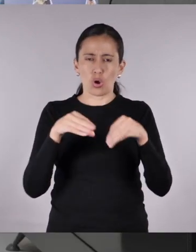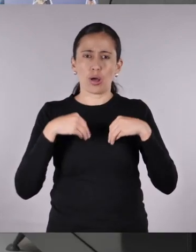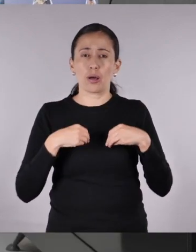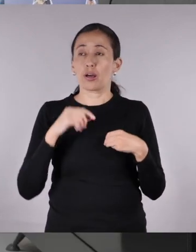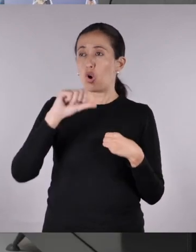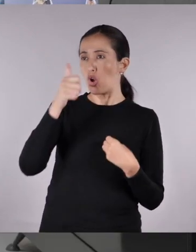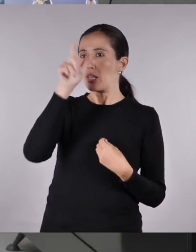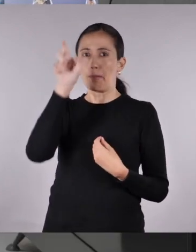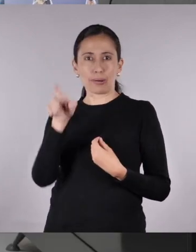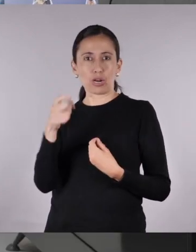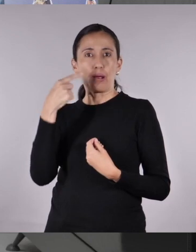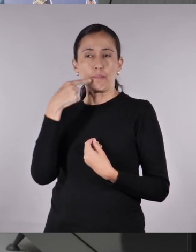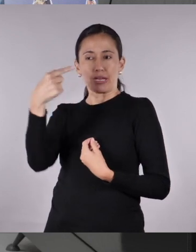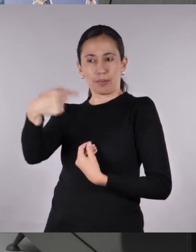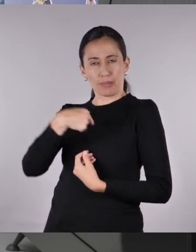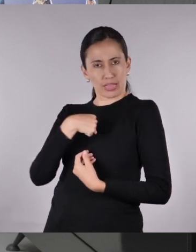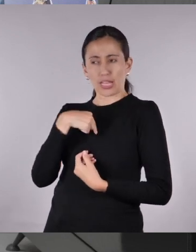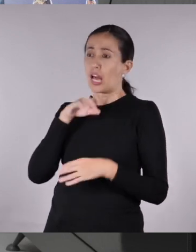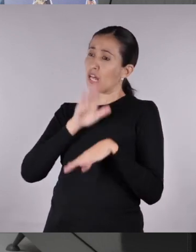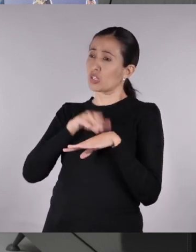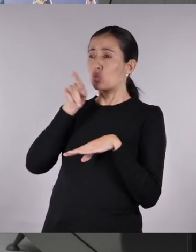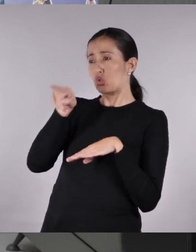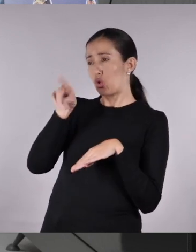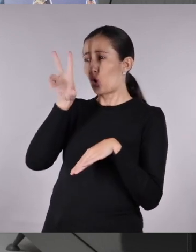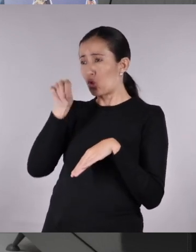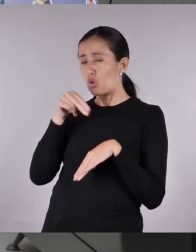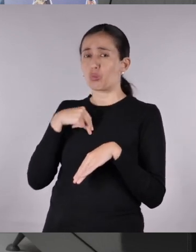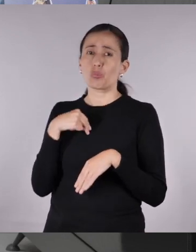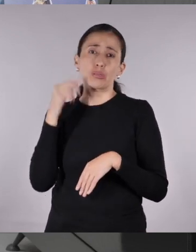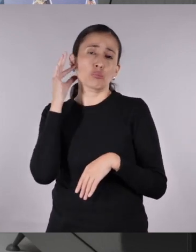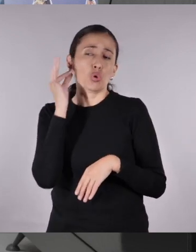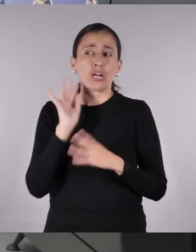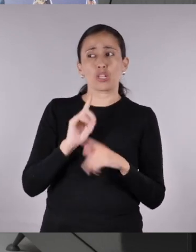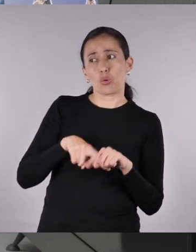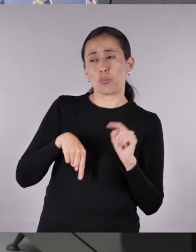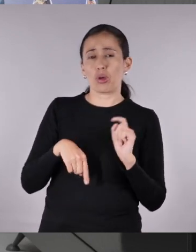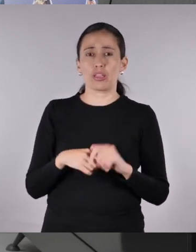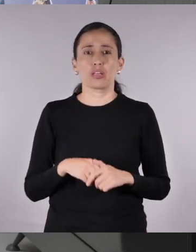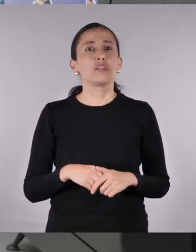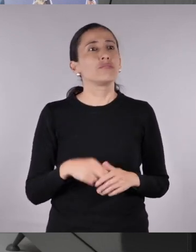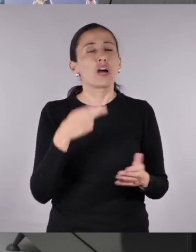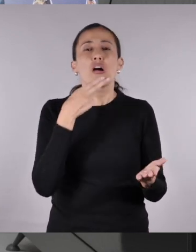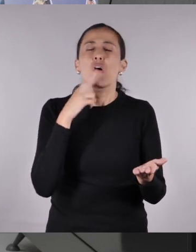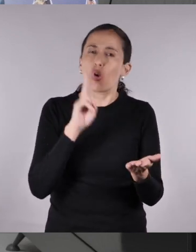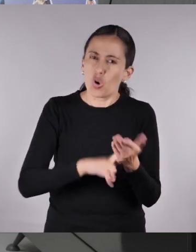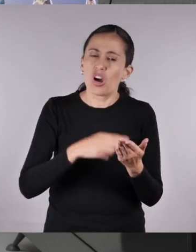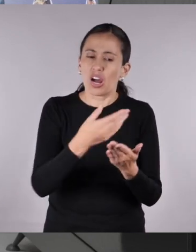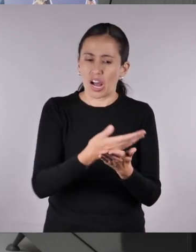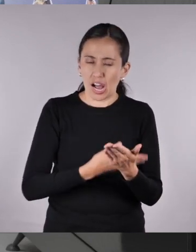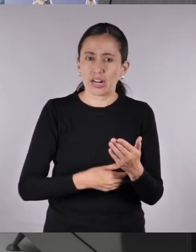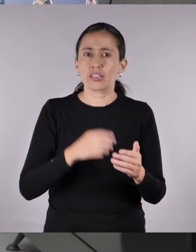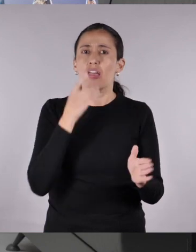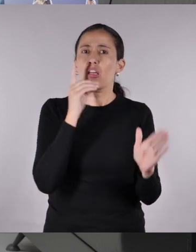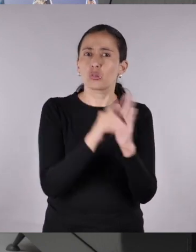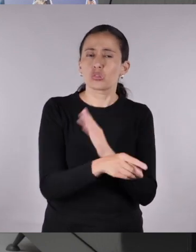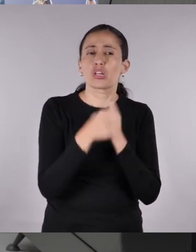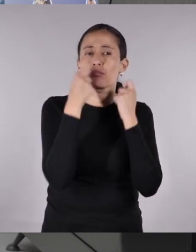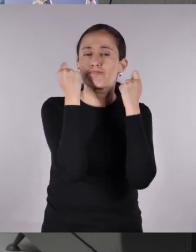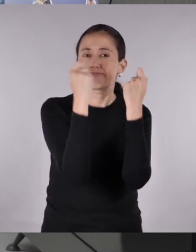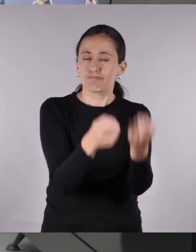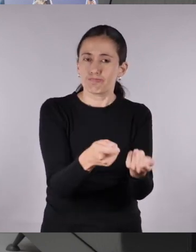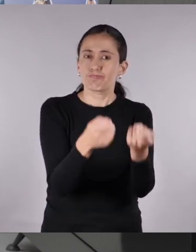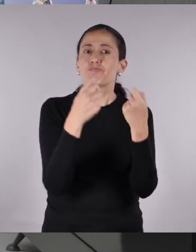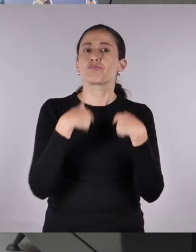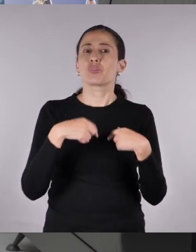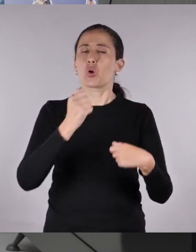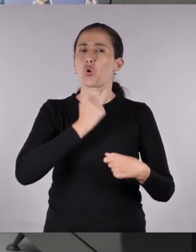en serio como para que alguien que no me conoce me juzgue sin siquiera ver mi trabajo. Voy a enviar una carta a los organizadores del concurso.